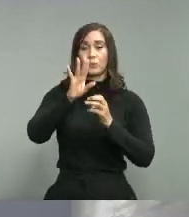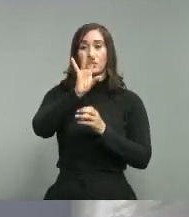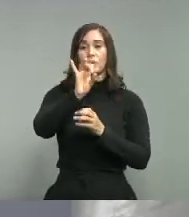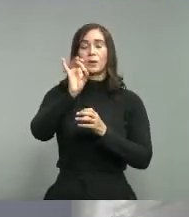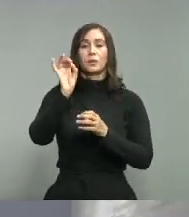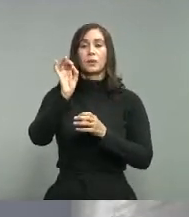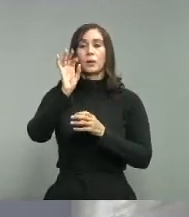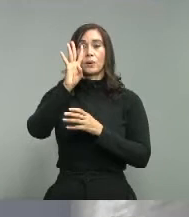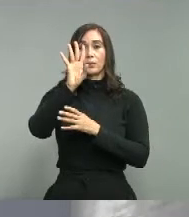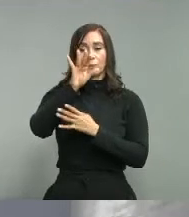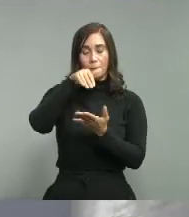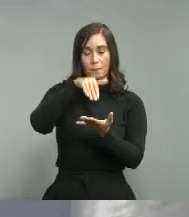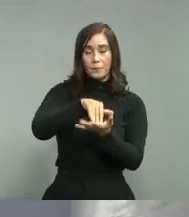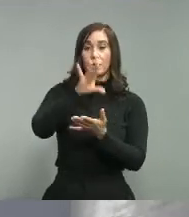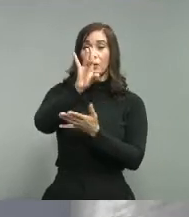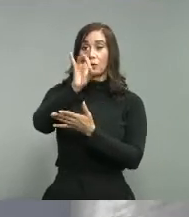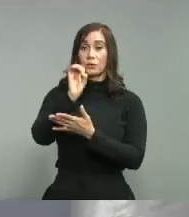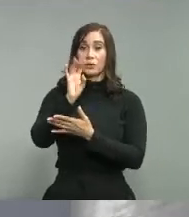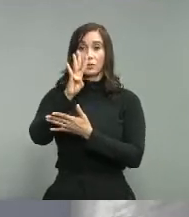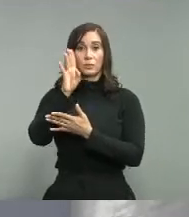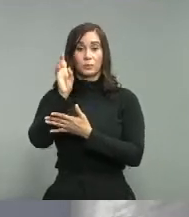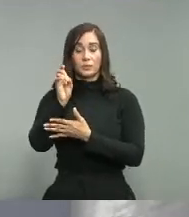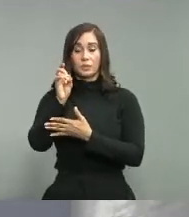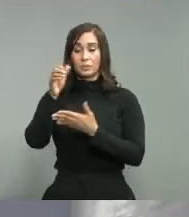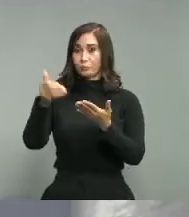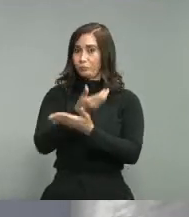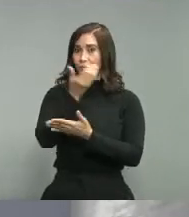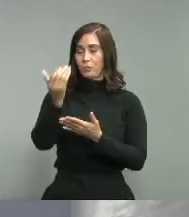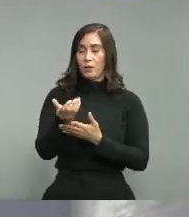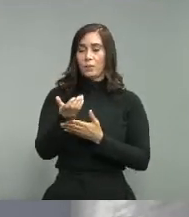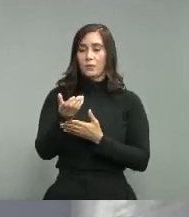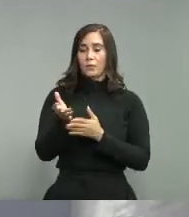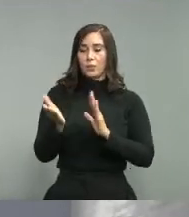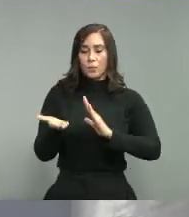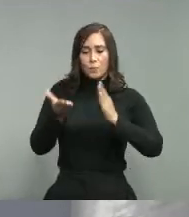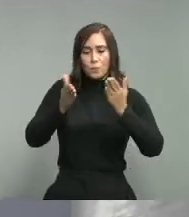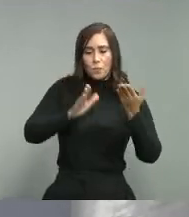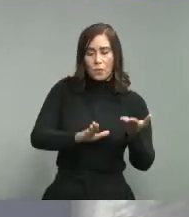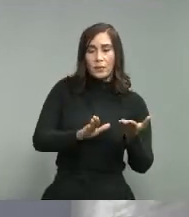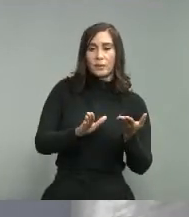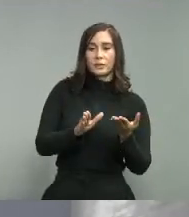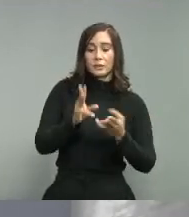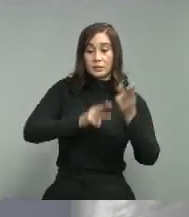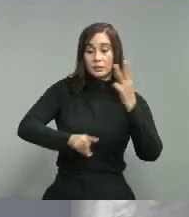casos nuevos y el número de defunciones acumuladas a nivel global